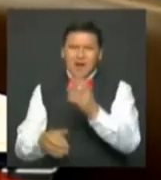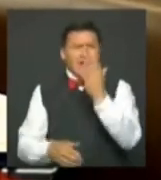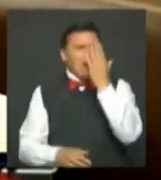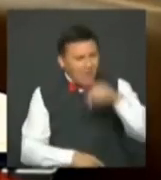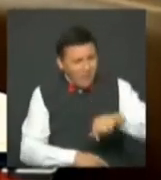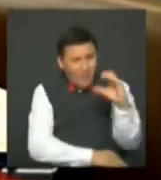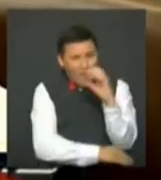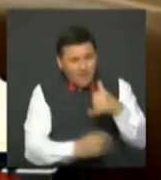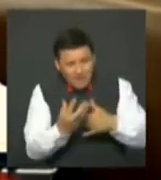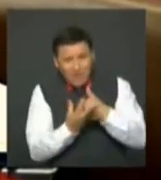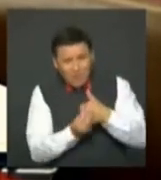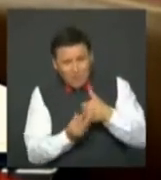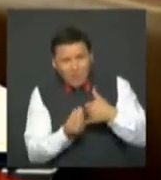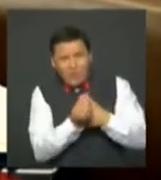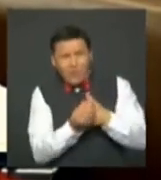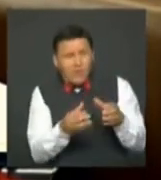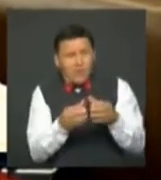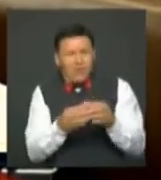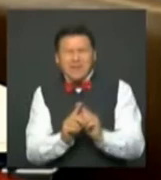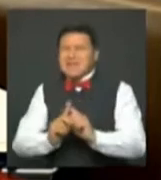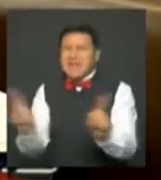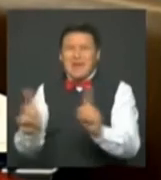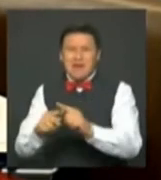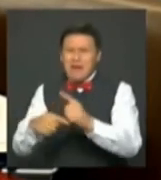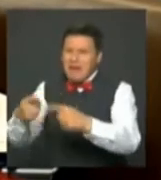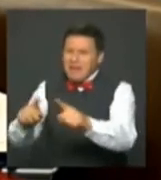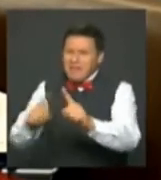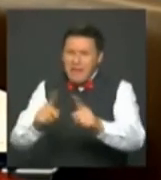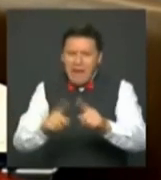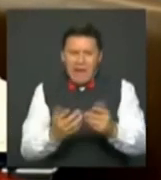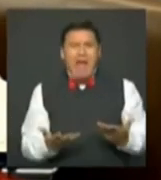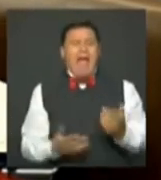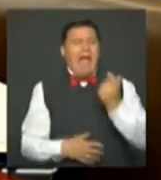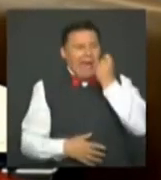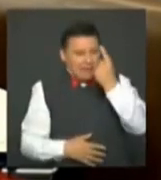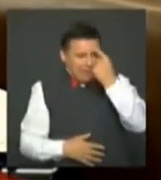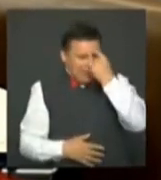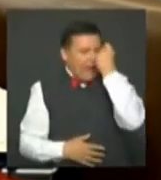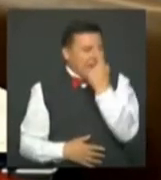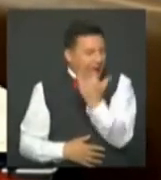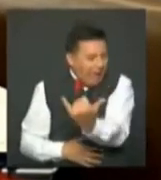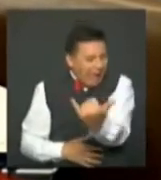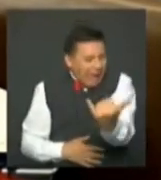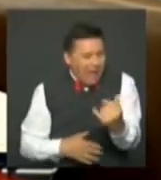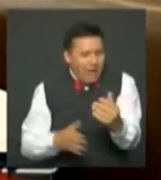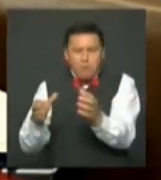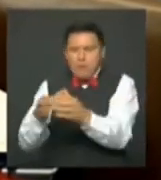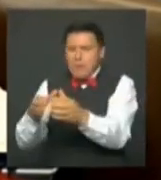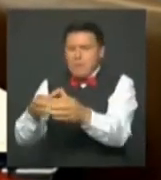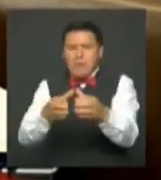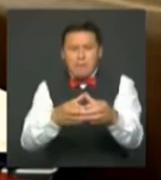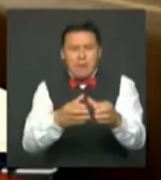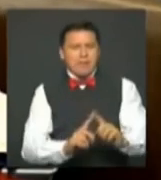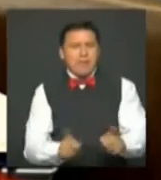pueblos. Entender que la diversidad nos permite avanzar. Que encontrando los mínimos comunes podemos proyectar